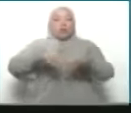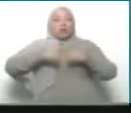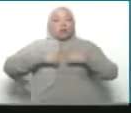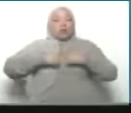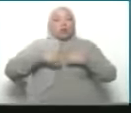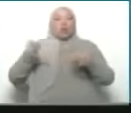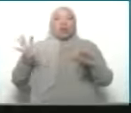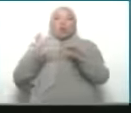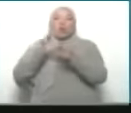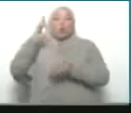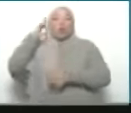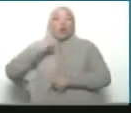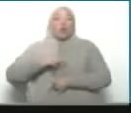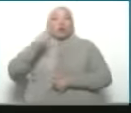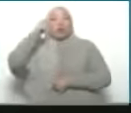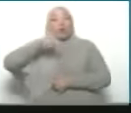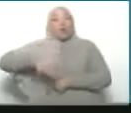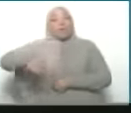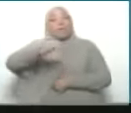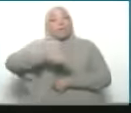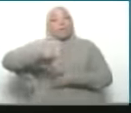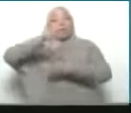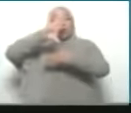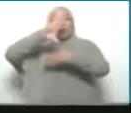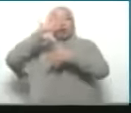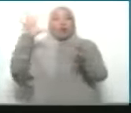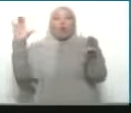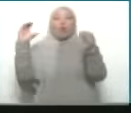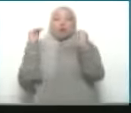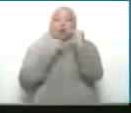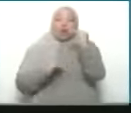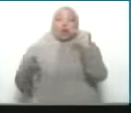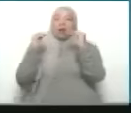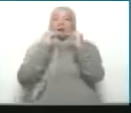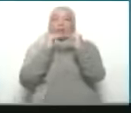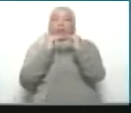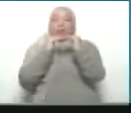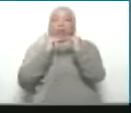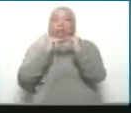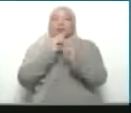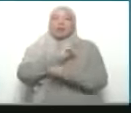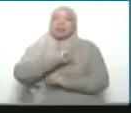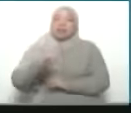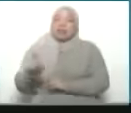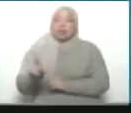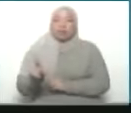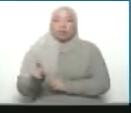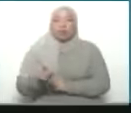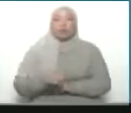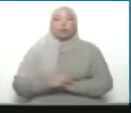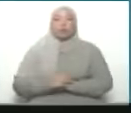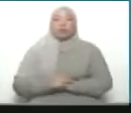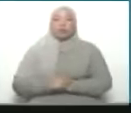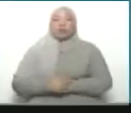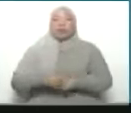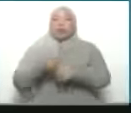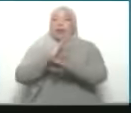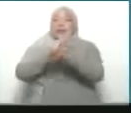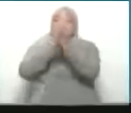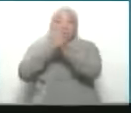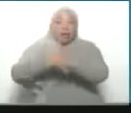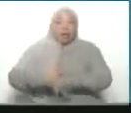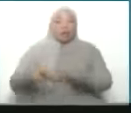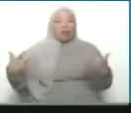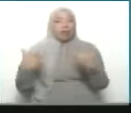la alianza bolivariana para los pueblos de Nuestra América de manera unánime de exigir el cese al